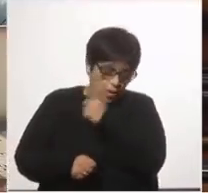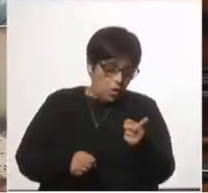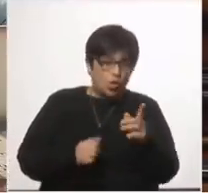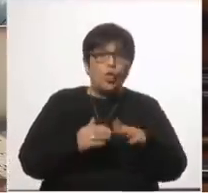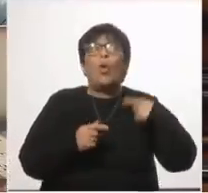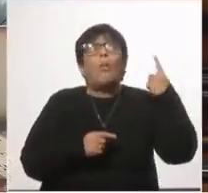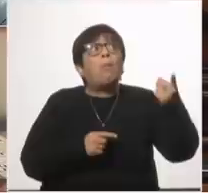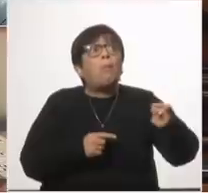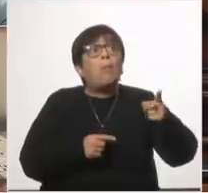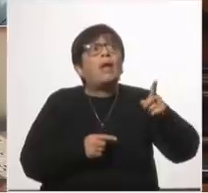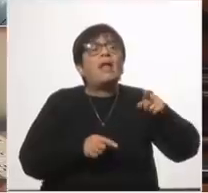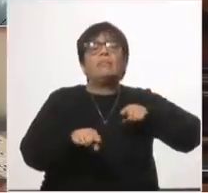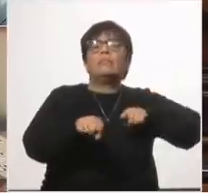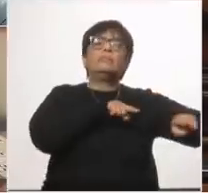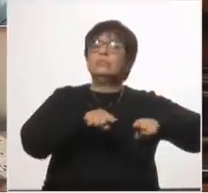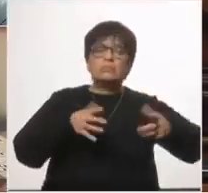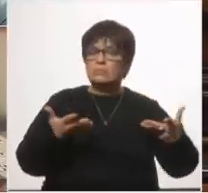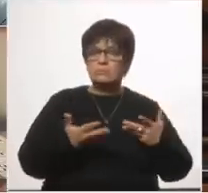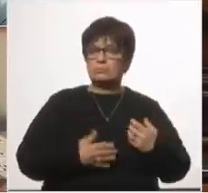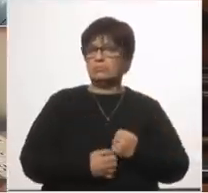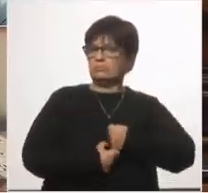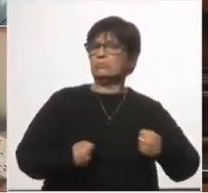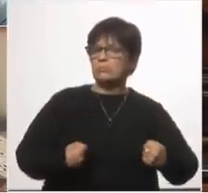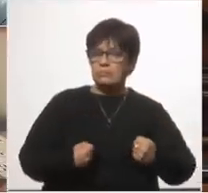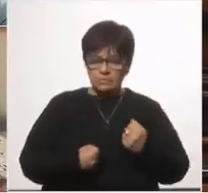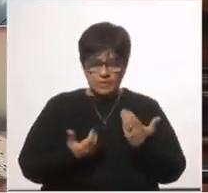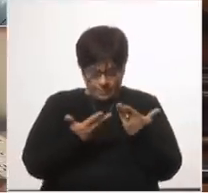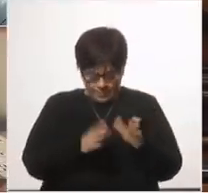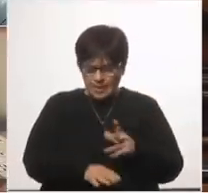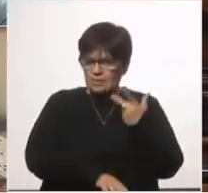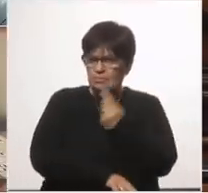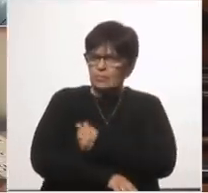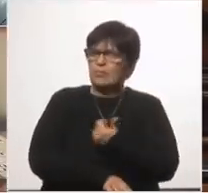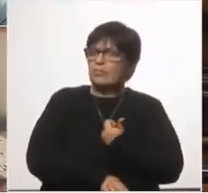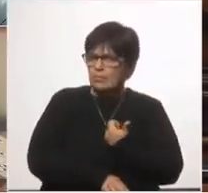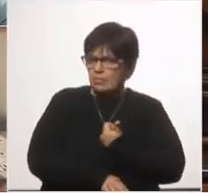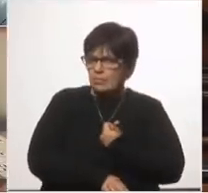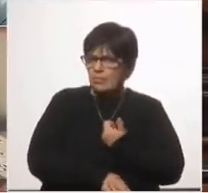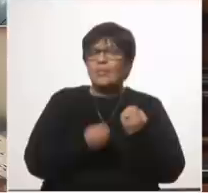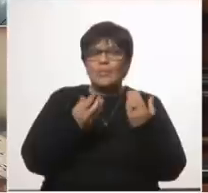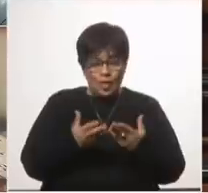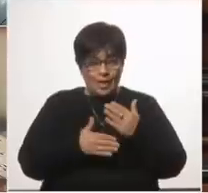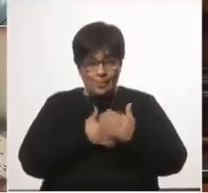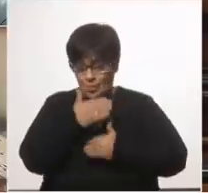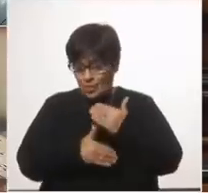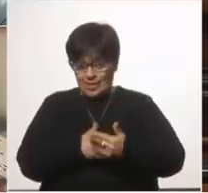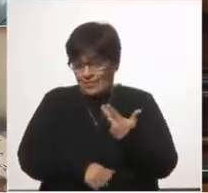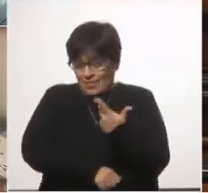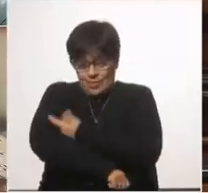la aposta de organizar el proceso de vacunación porque el proceso de vacunación